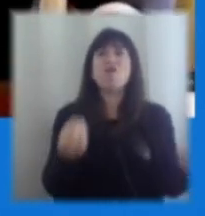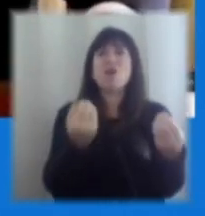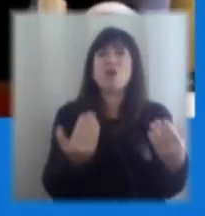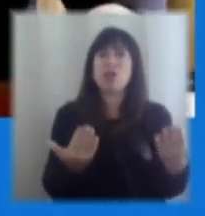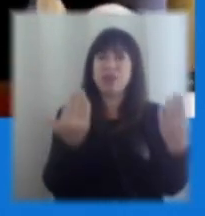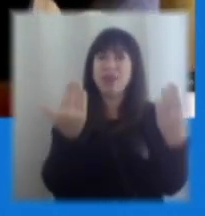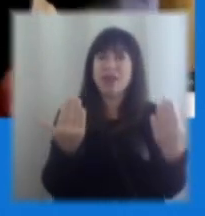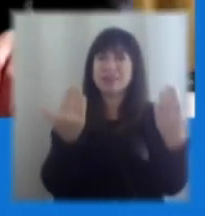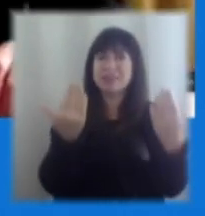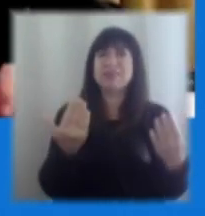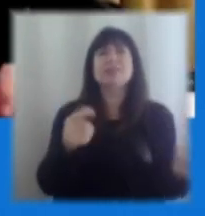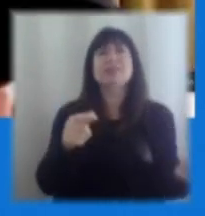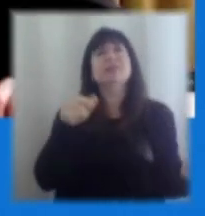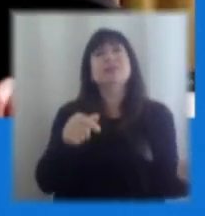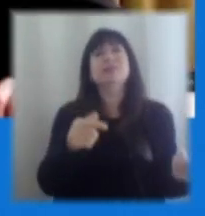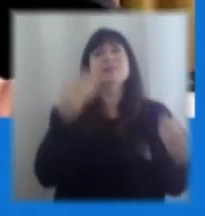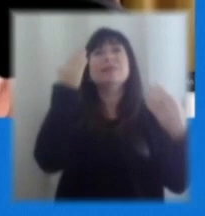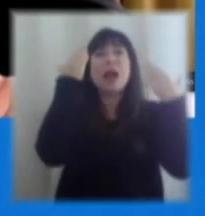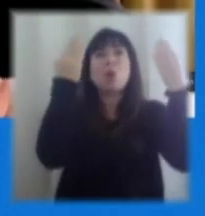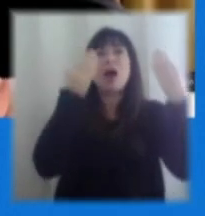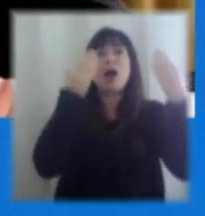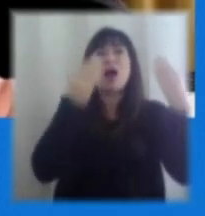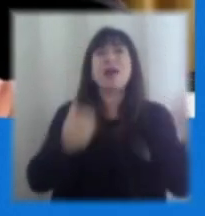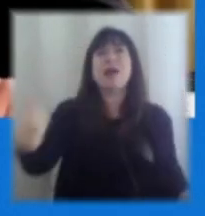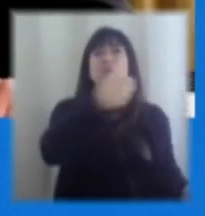vía telemática en esta mañana.